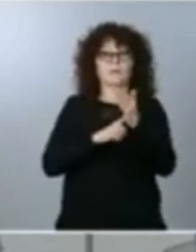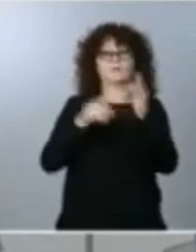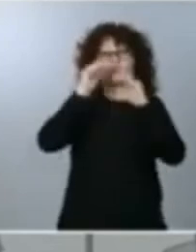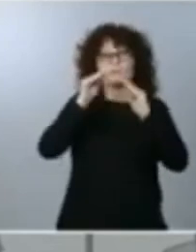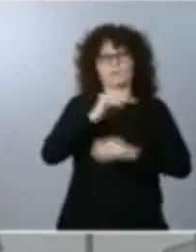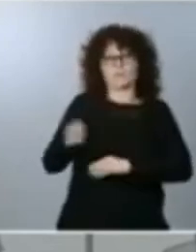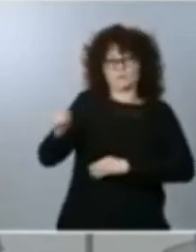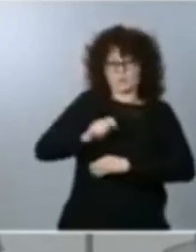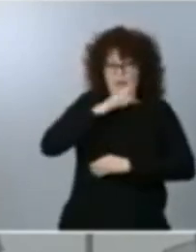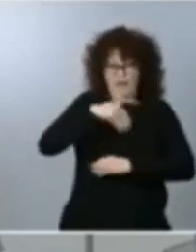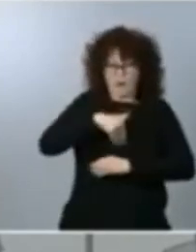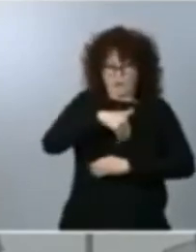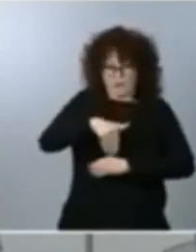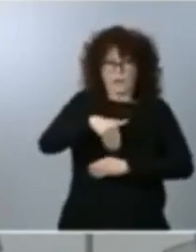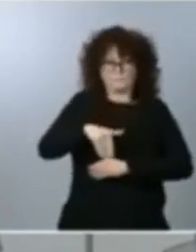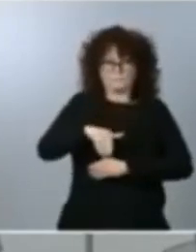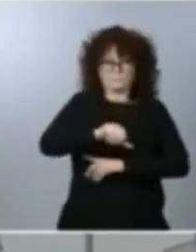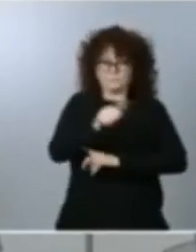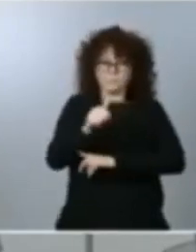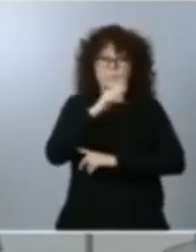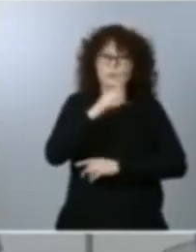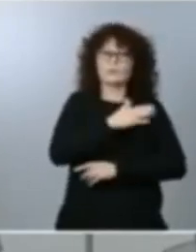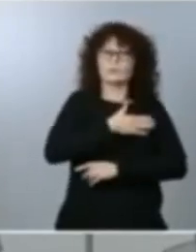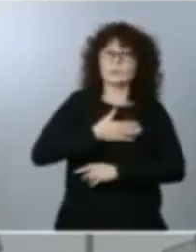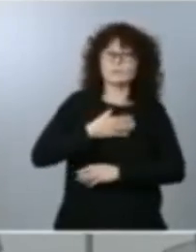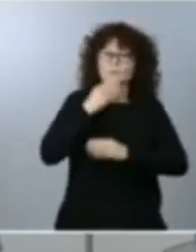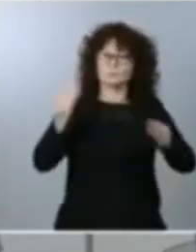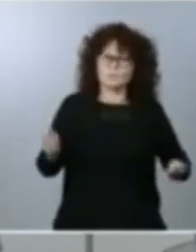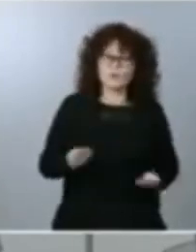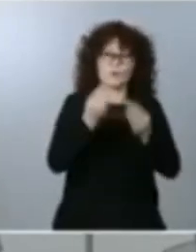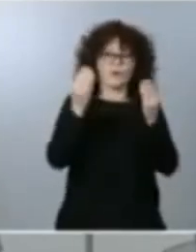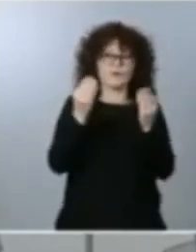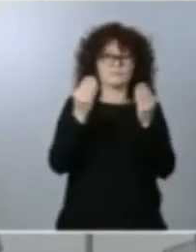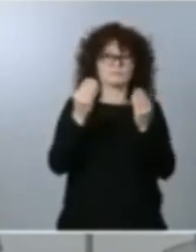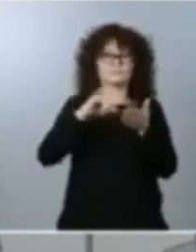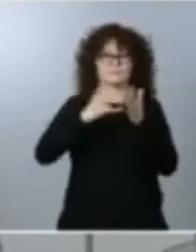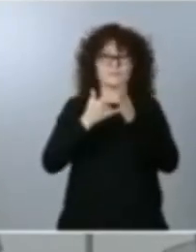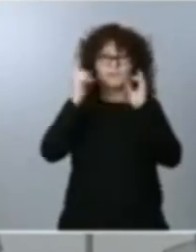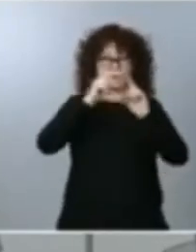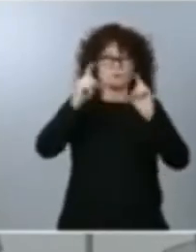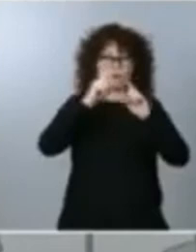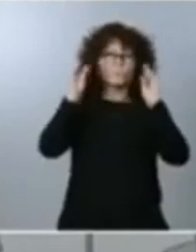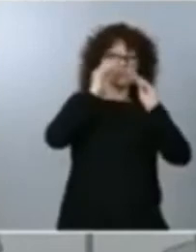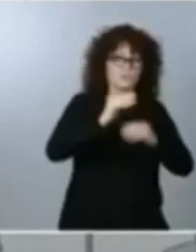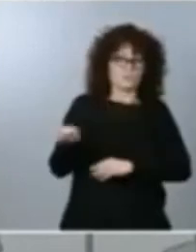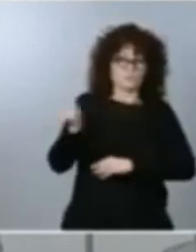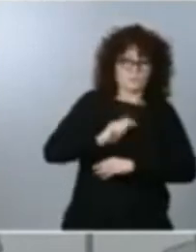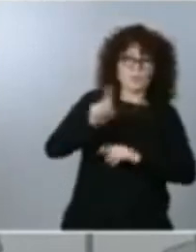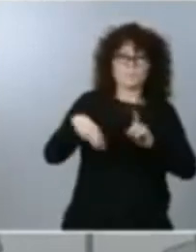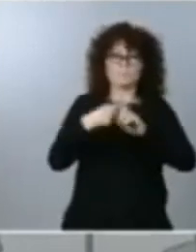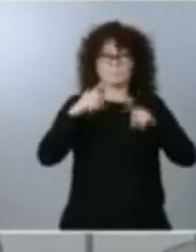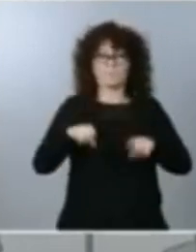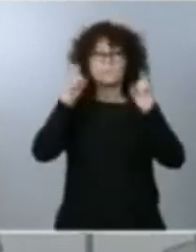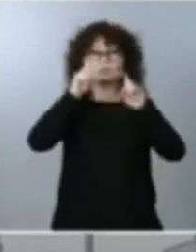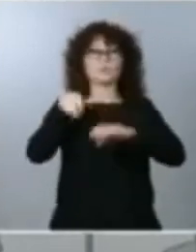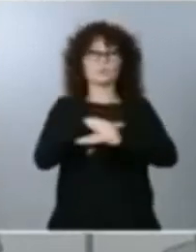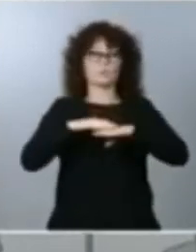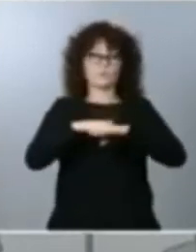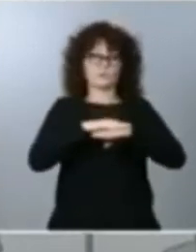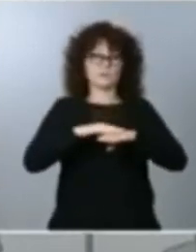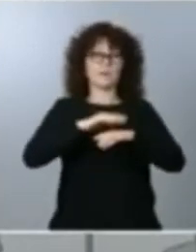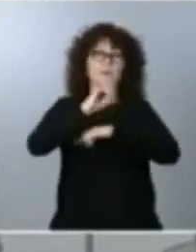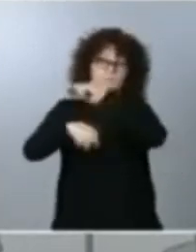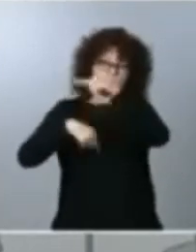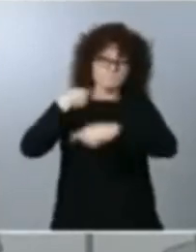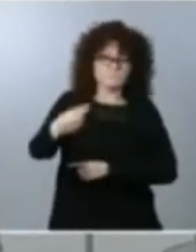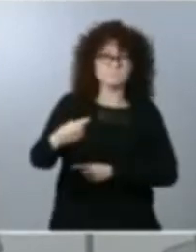y garantizar la equidad y la excelencia en nuestro sistema educativo tanto la formación profesional como la educación básica como posteriormente también en la